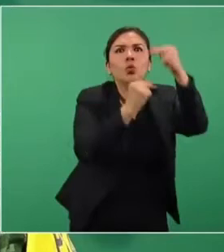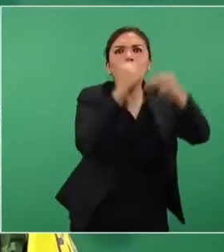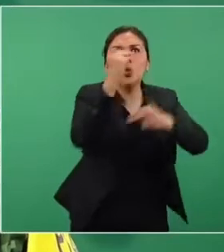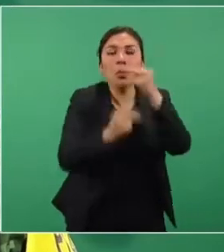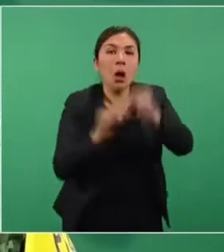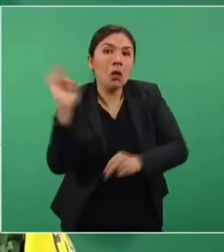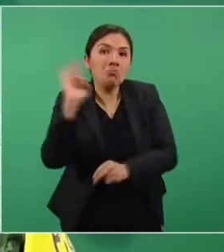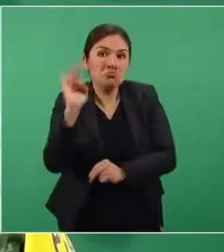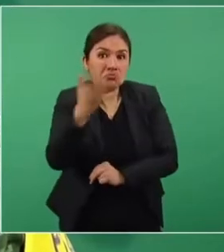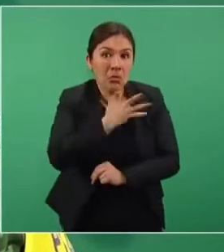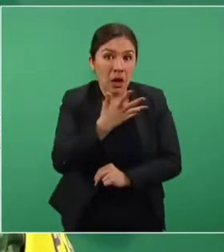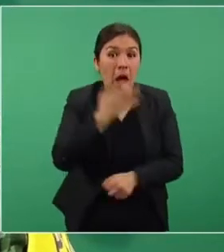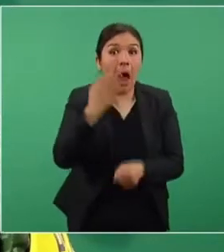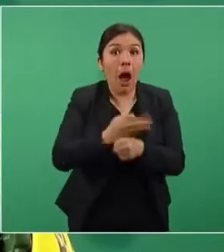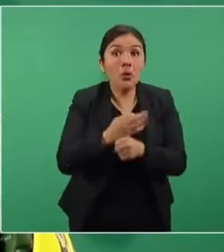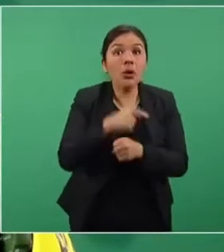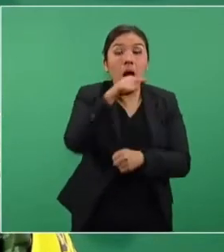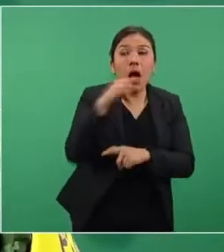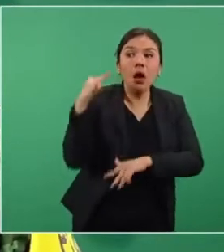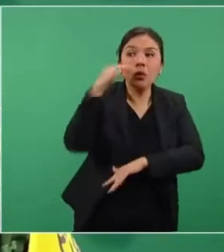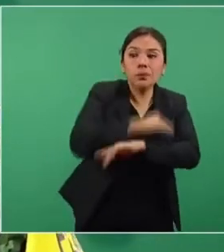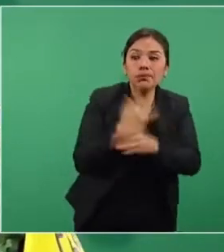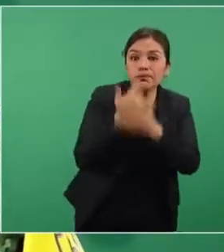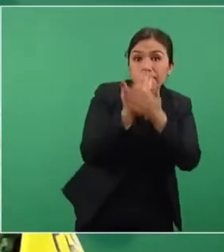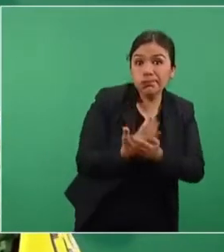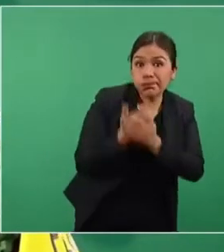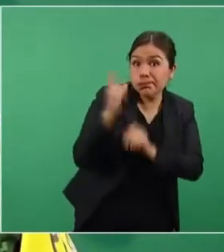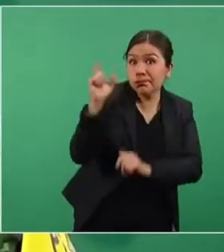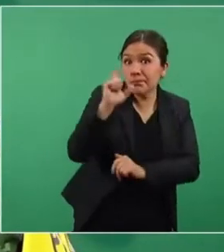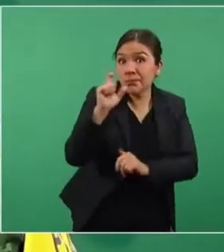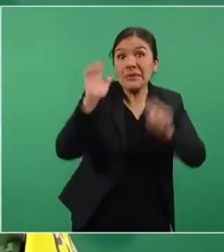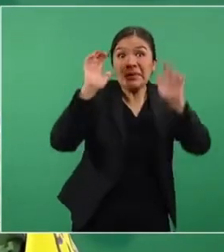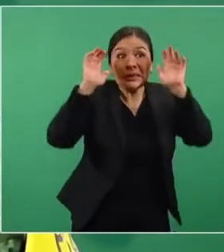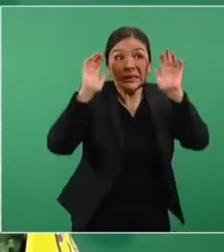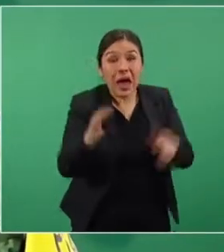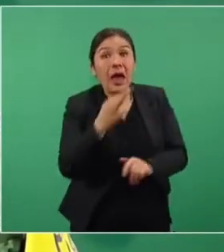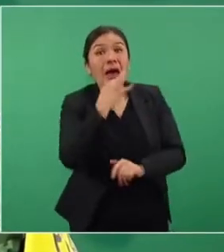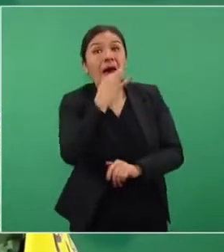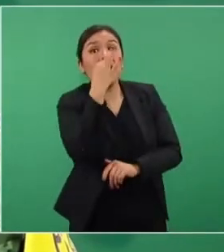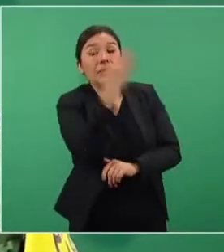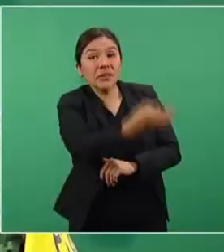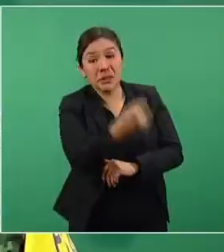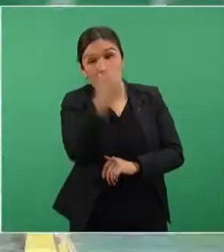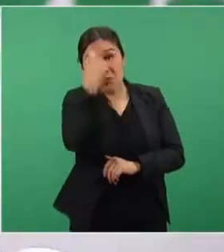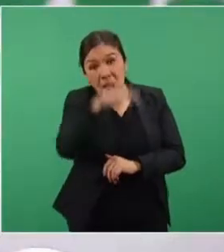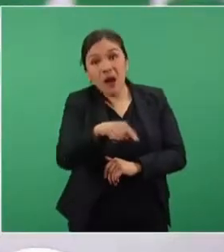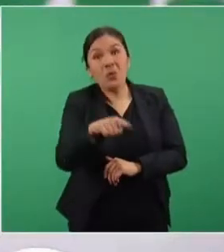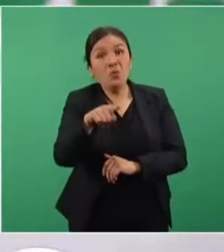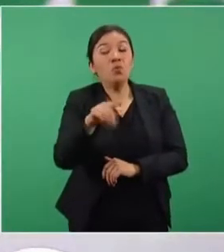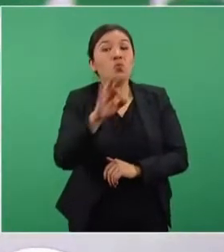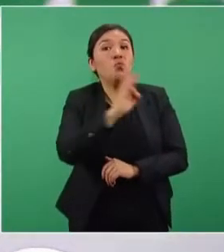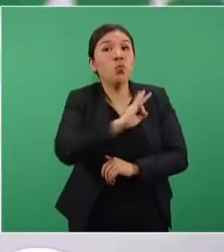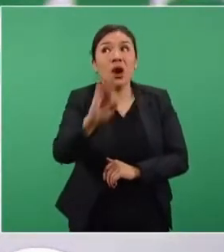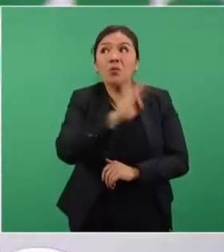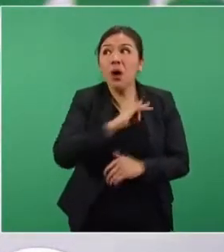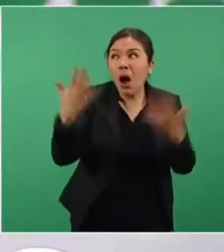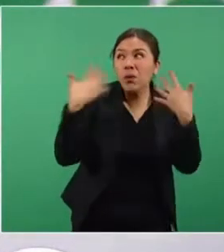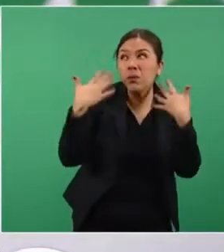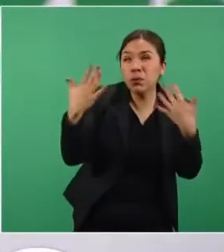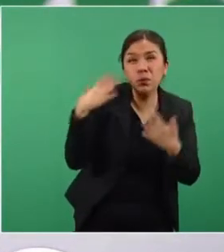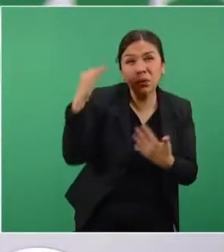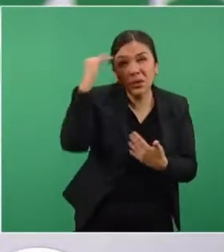existir. Lo tenemos ahorita en alerta para que si se presentan las condiciones atmosféricas,